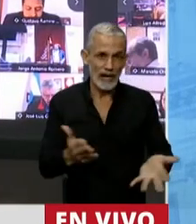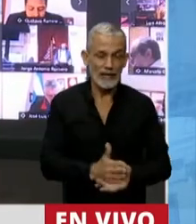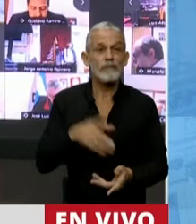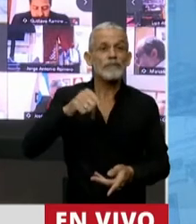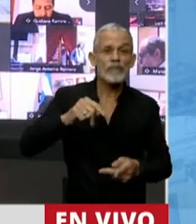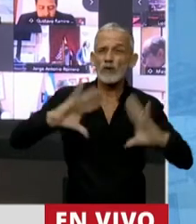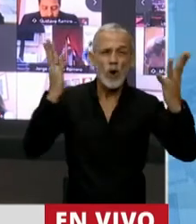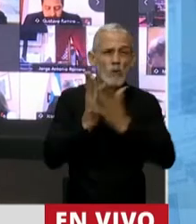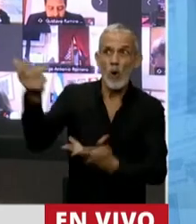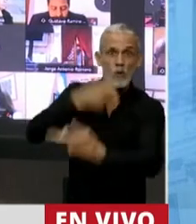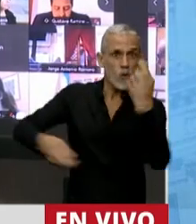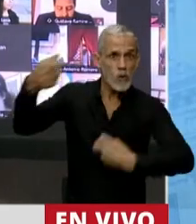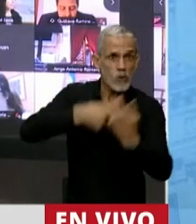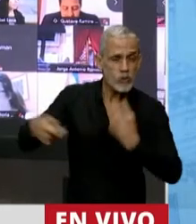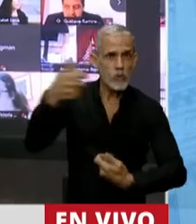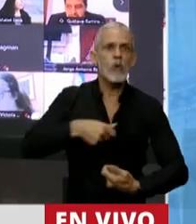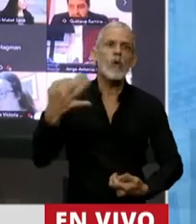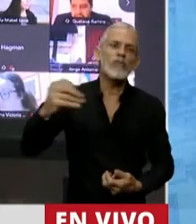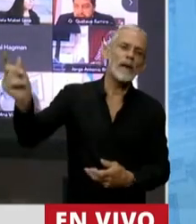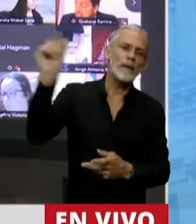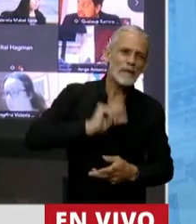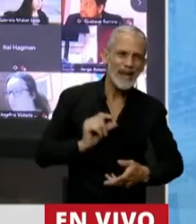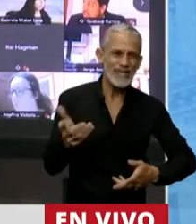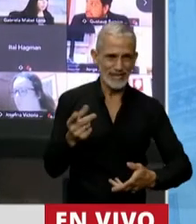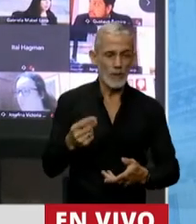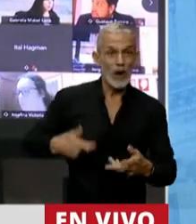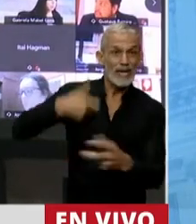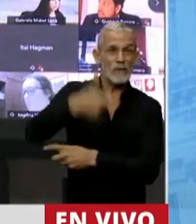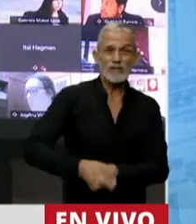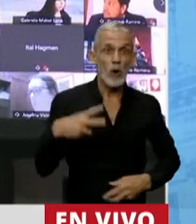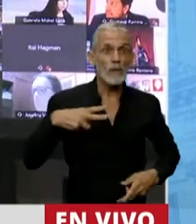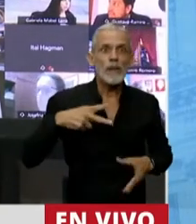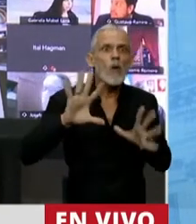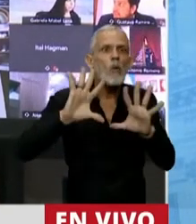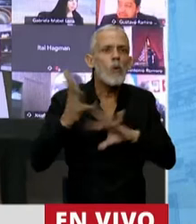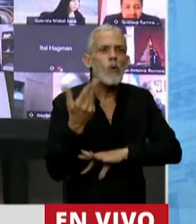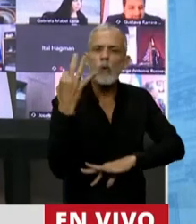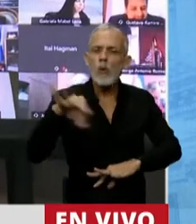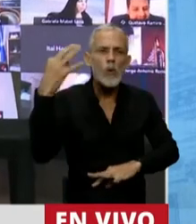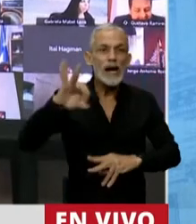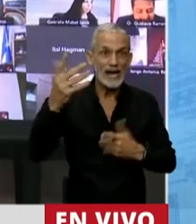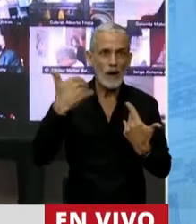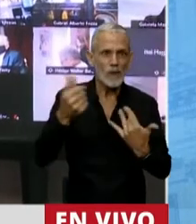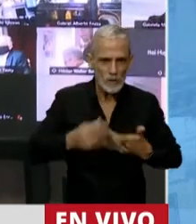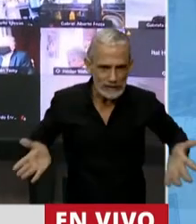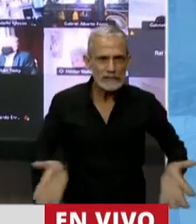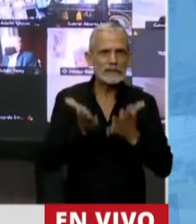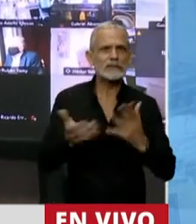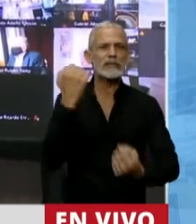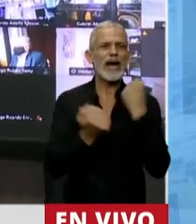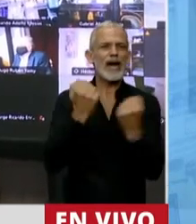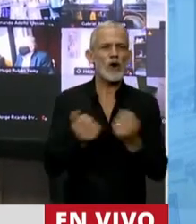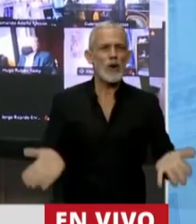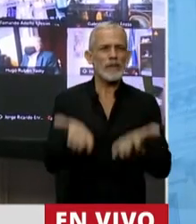vías internacionales de financiamientos disponibles, la inversión privada es la única alternativa para intentar una